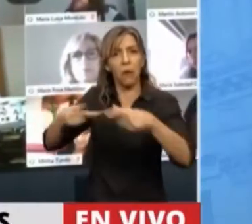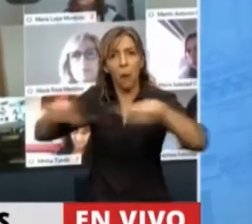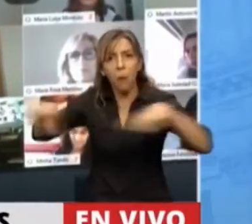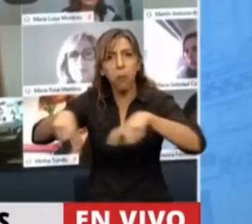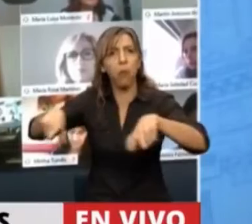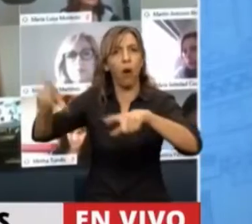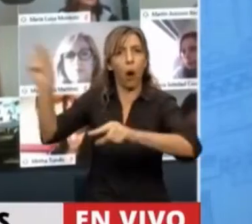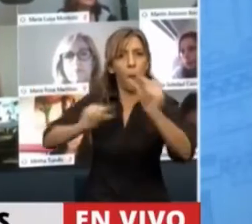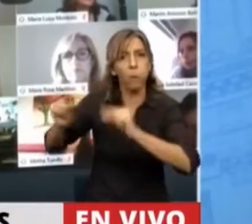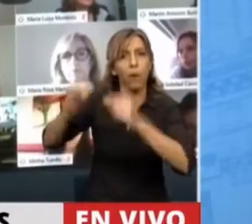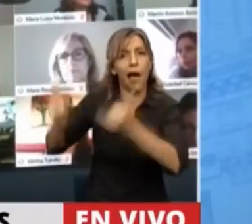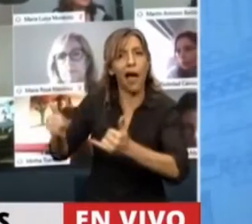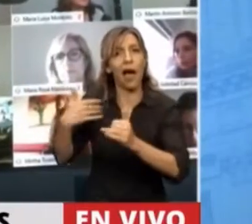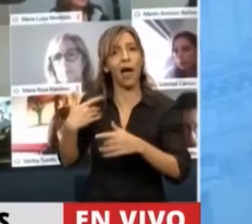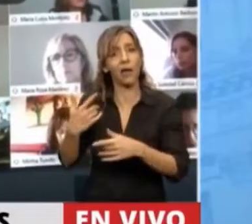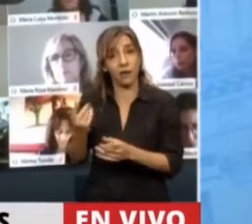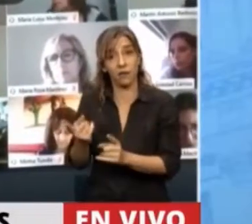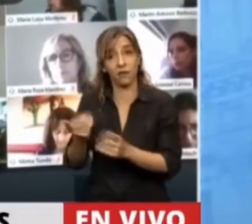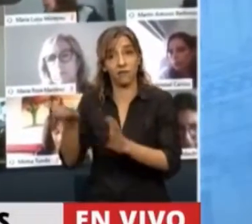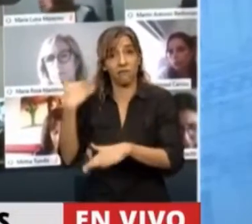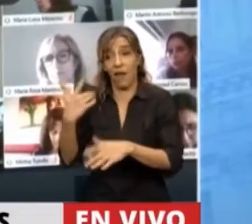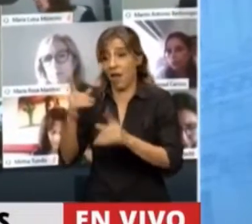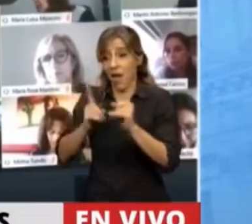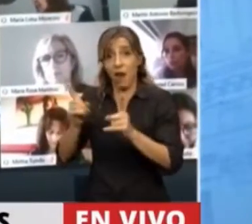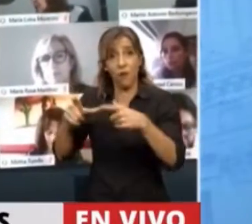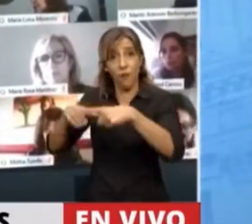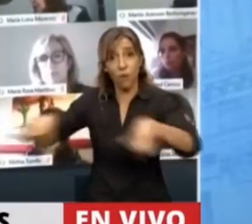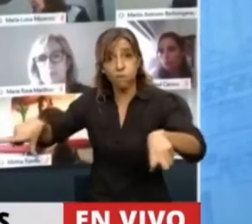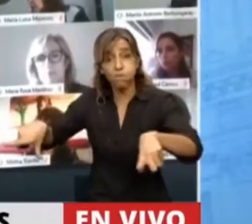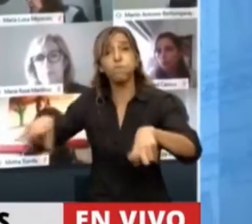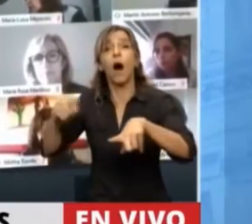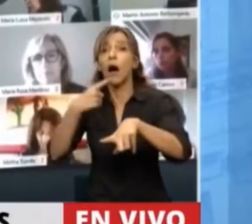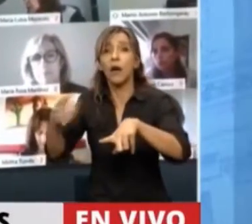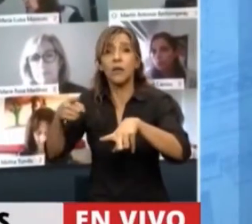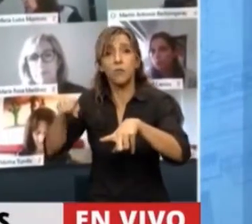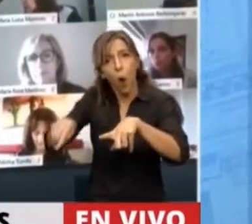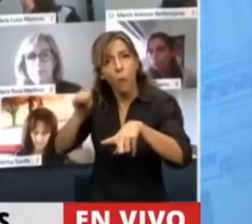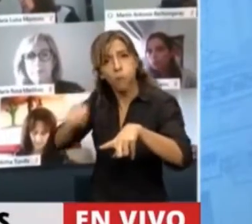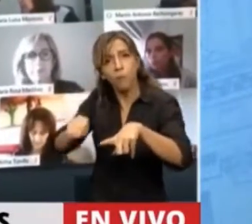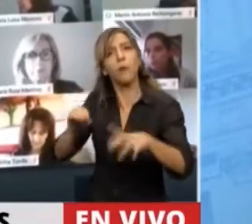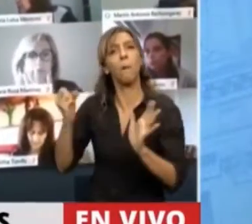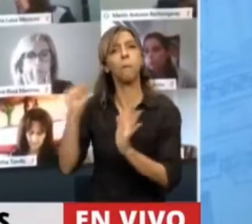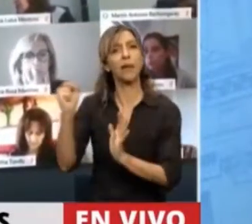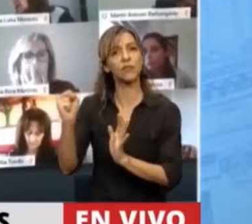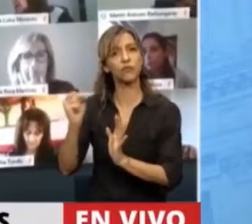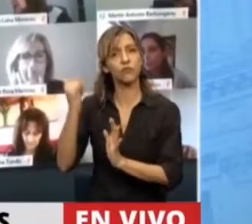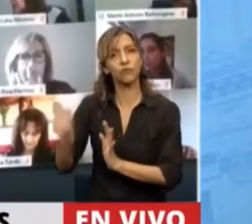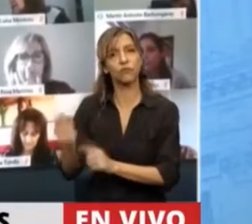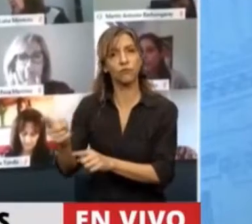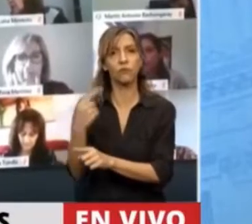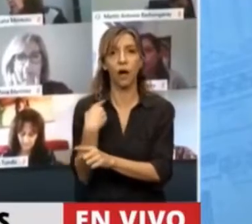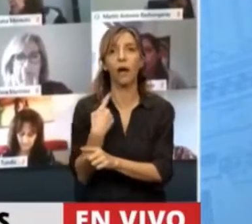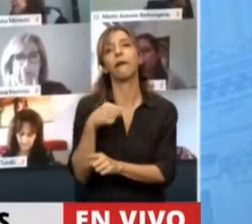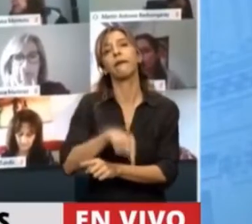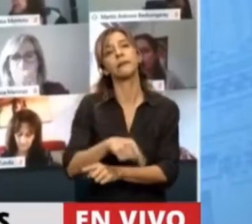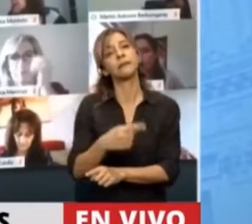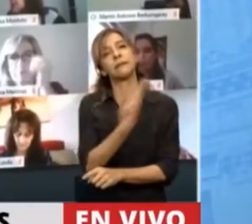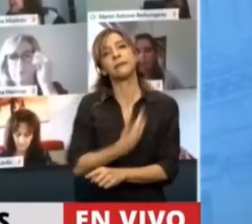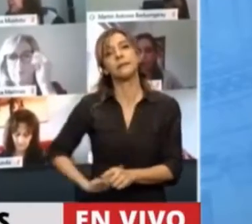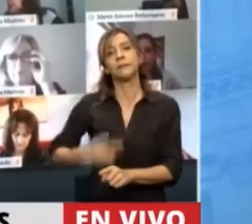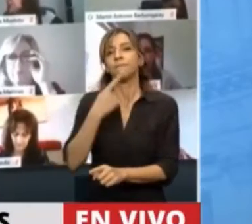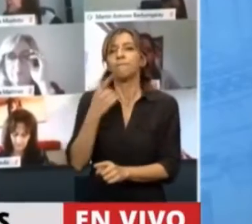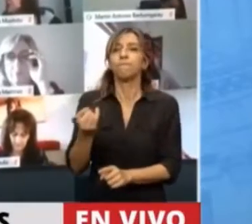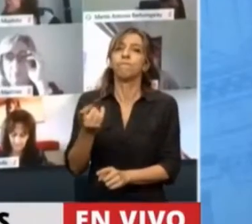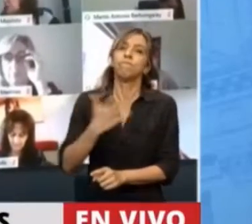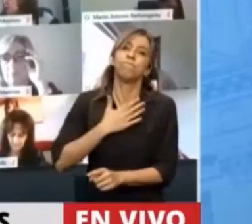tienen sus títulos en pesos. Y entonces, ¿qué le ofrece el gobierno? Le dice, no, pobrecito, le vamos a dar, vamos a